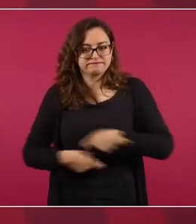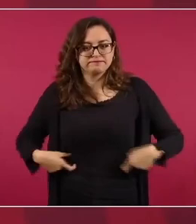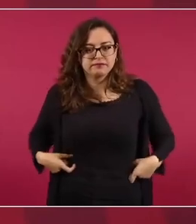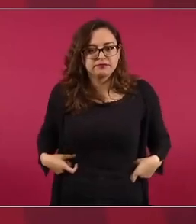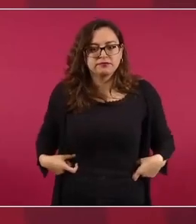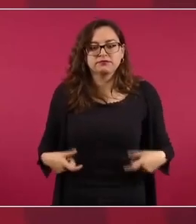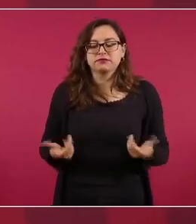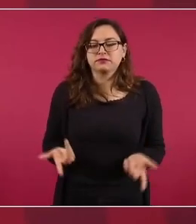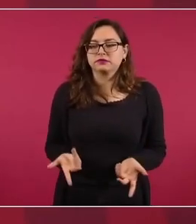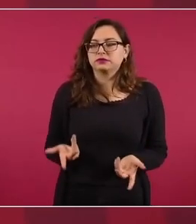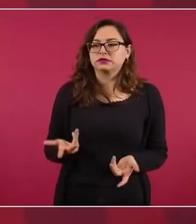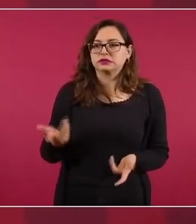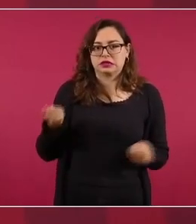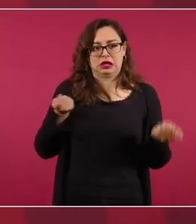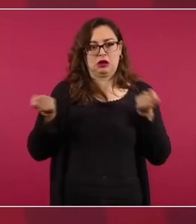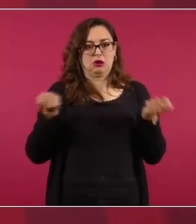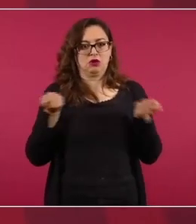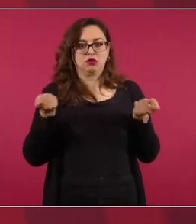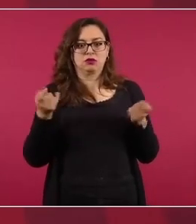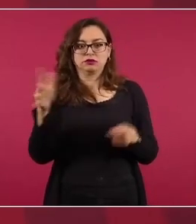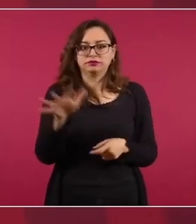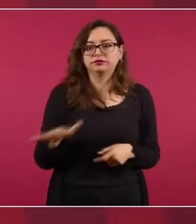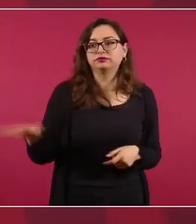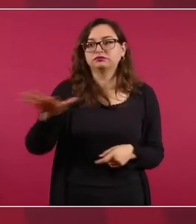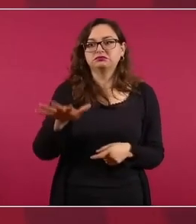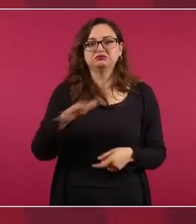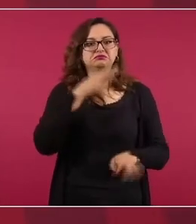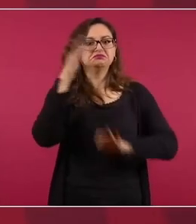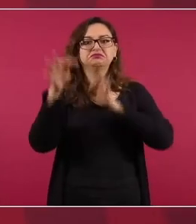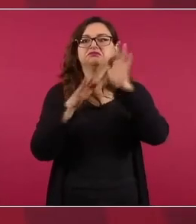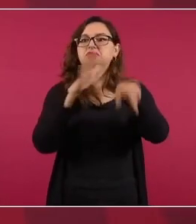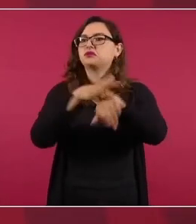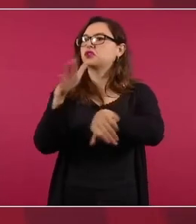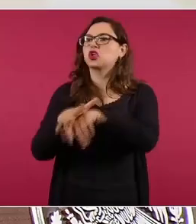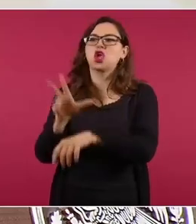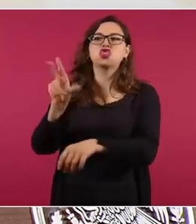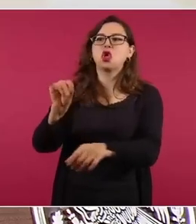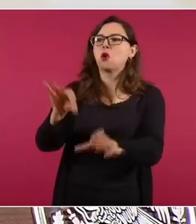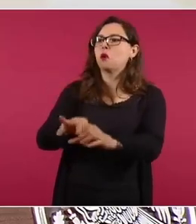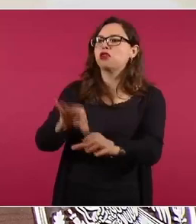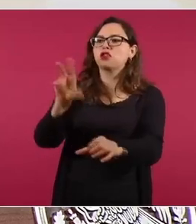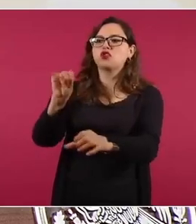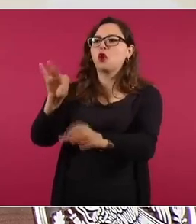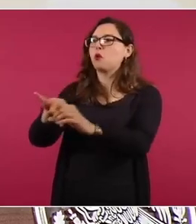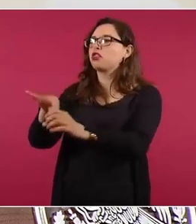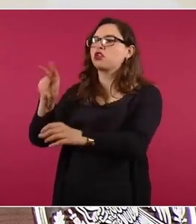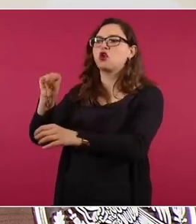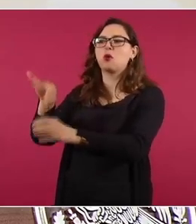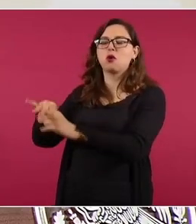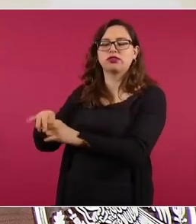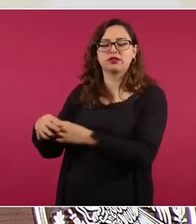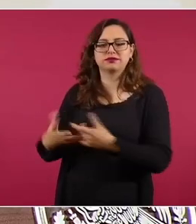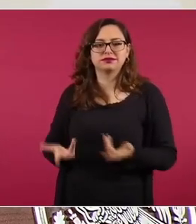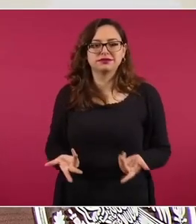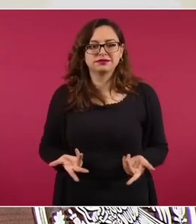y se llamaba no votar pero al mismo tiempo